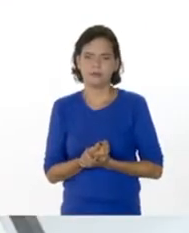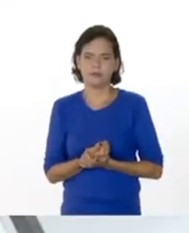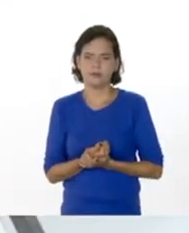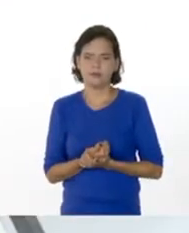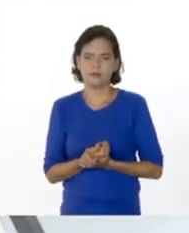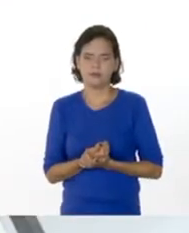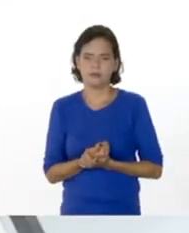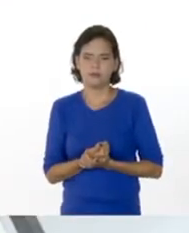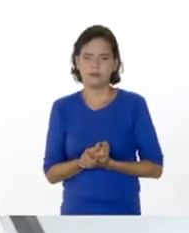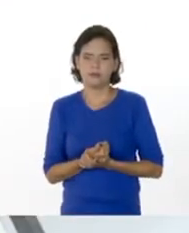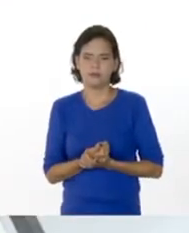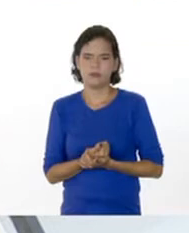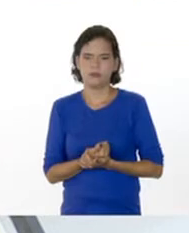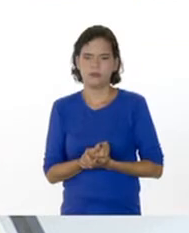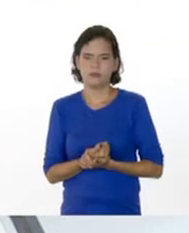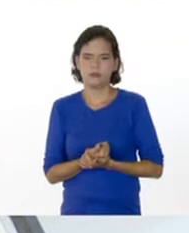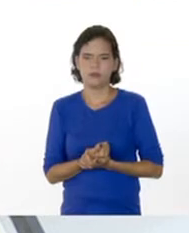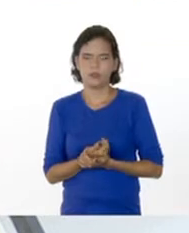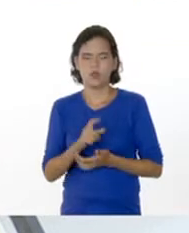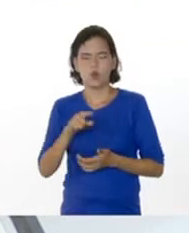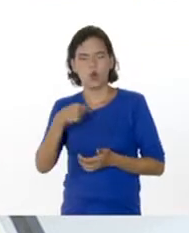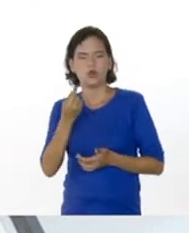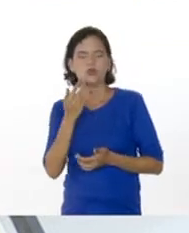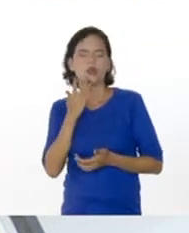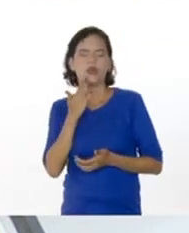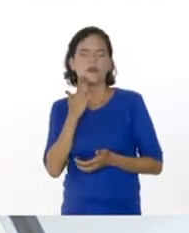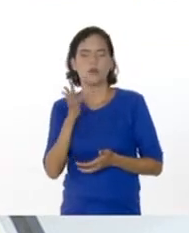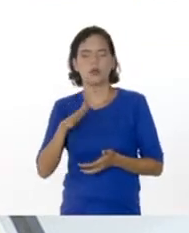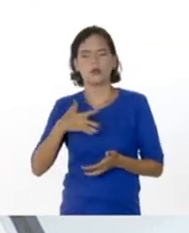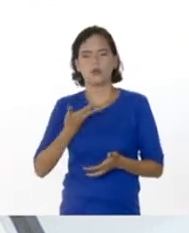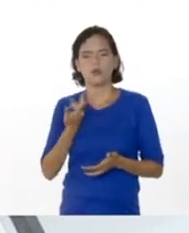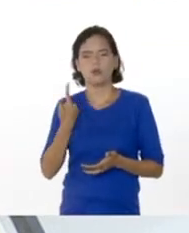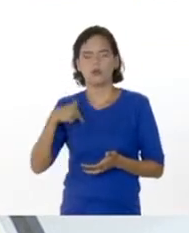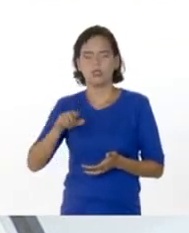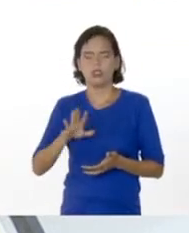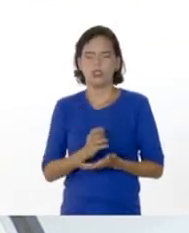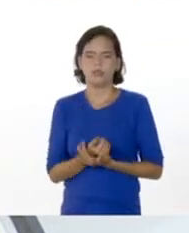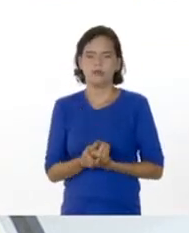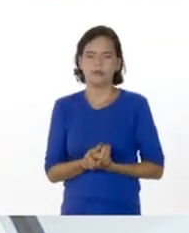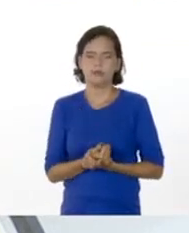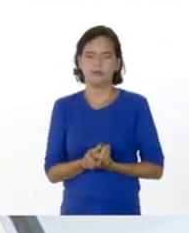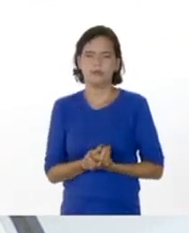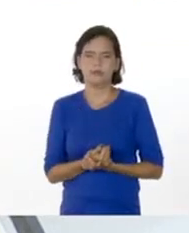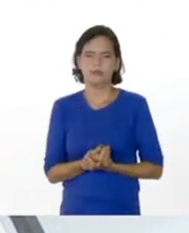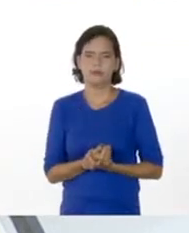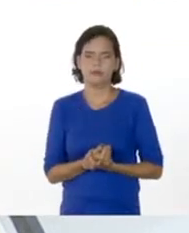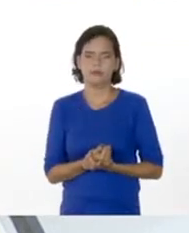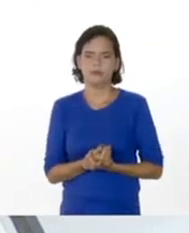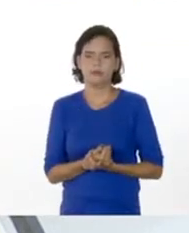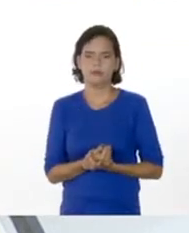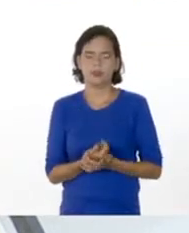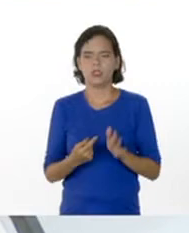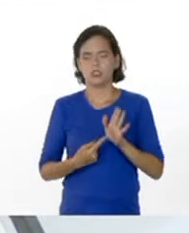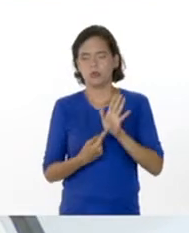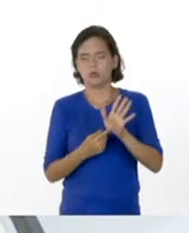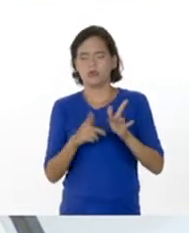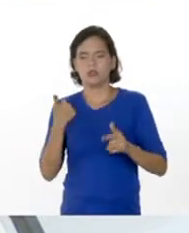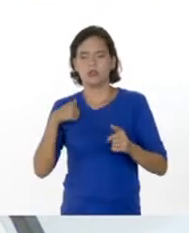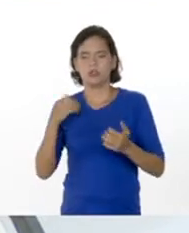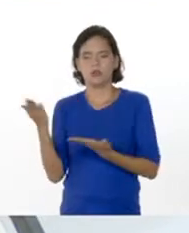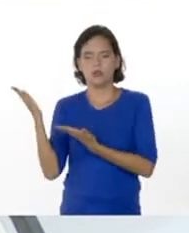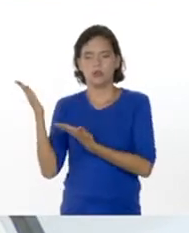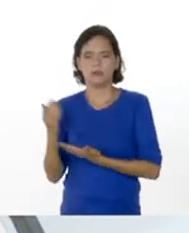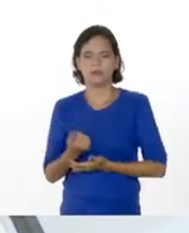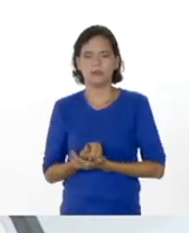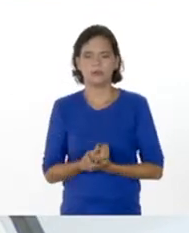Fíjense. Otro ejemplo que podemos tener, en este caso, con esta demostración que tengo